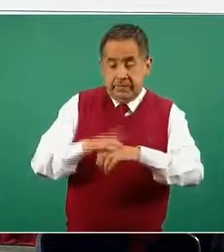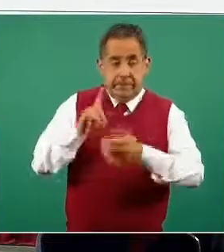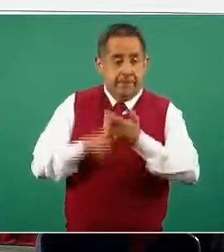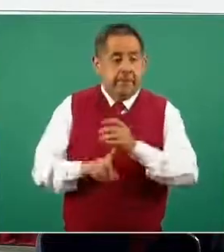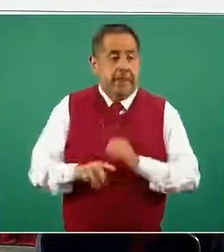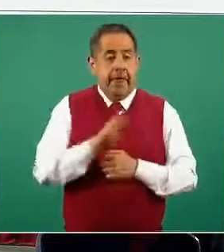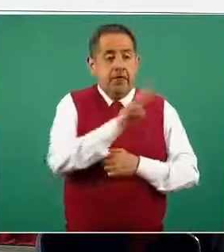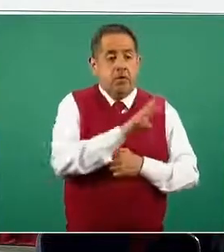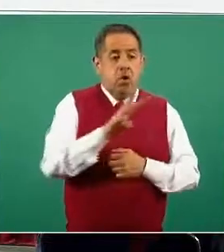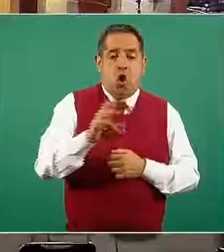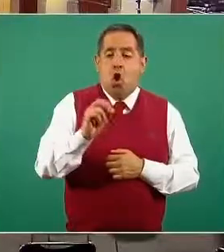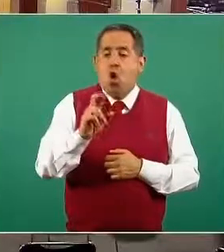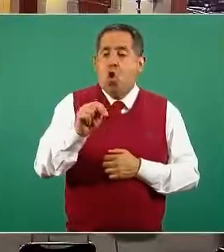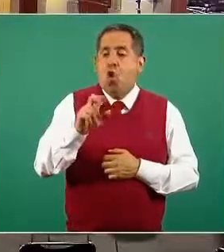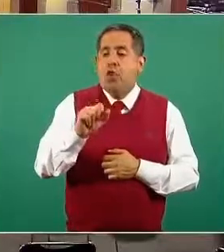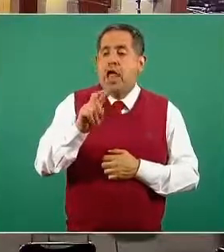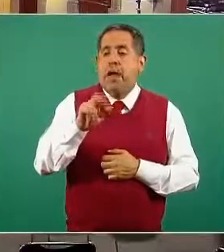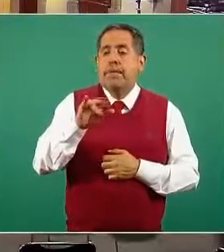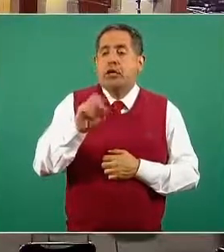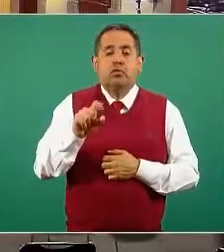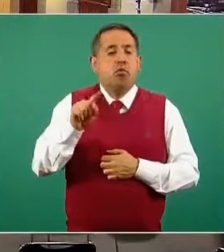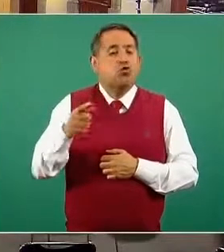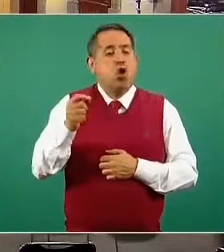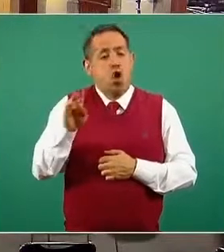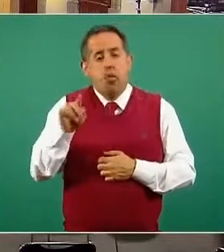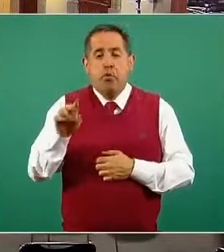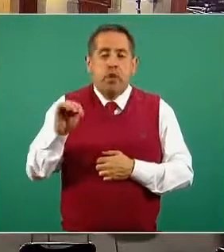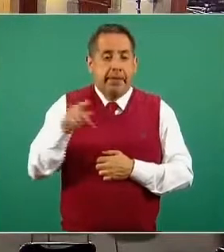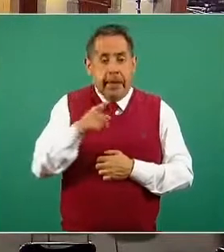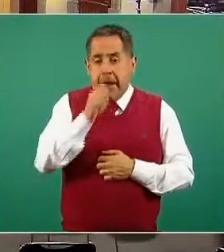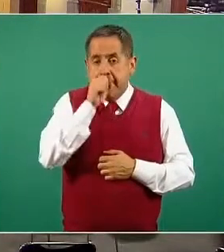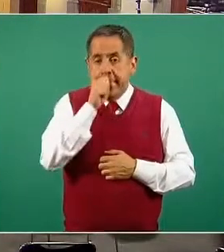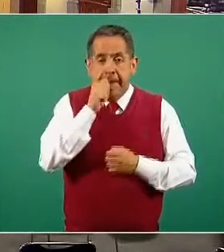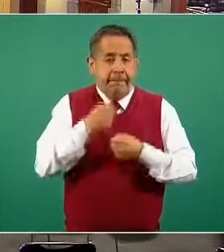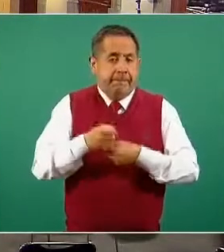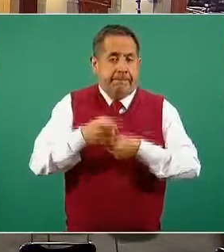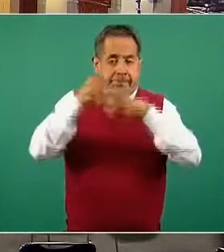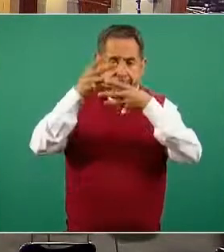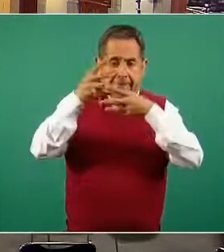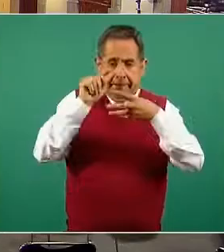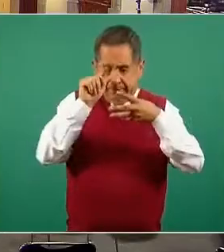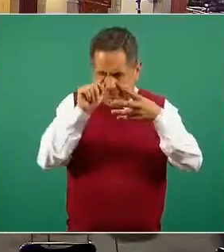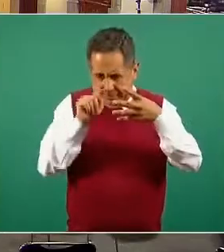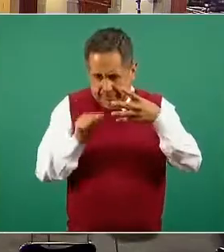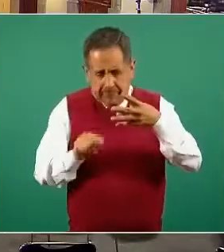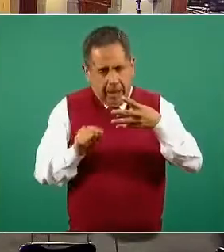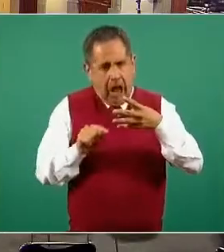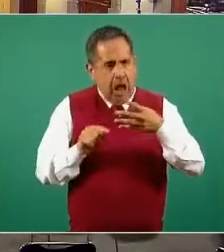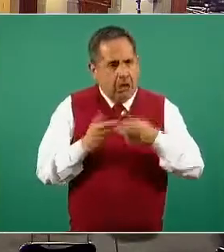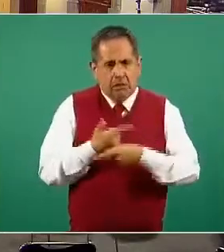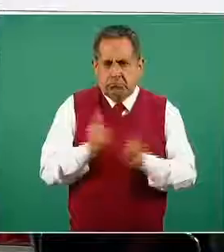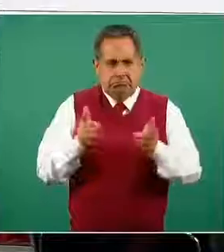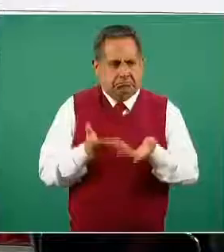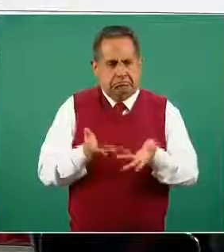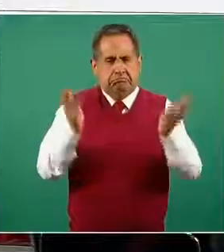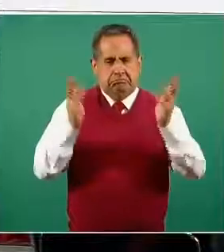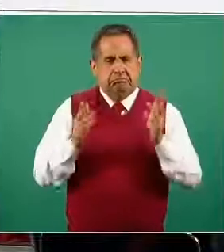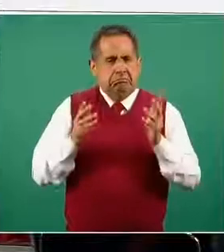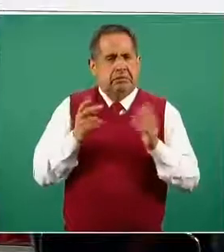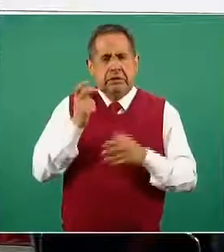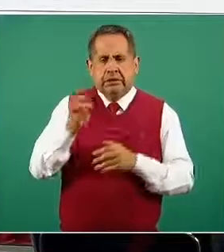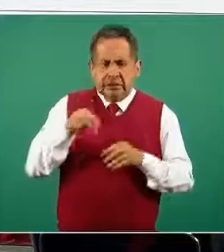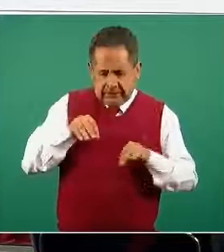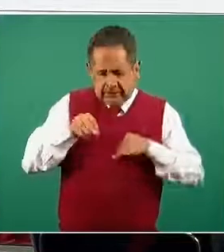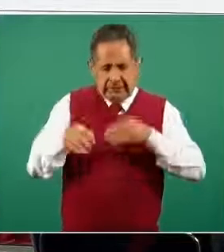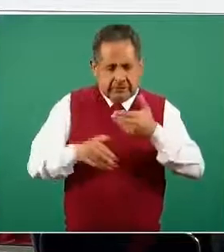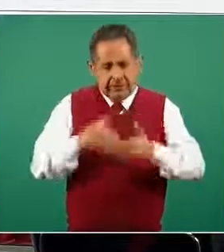coronavirus.gob.mx están a la disposición estos documentos y se irán actualizando, de hecho ya estamos trabajando en